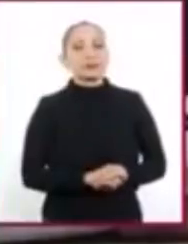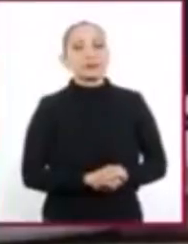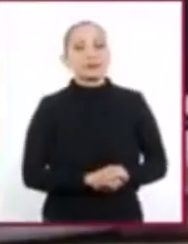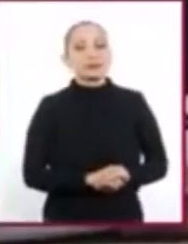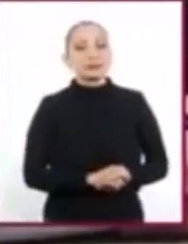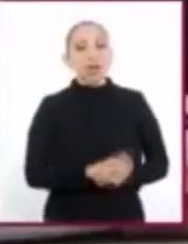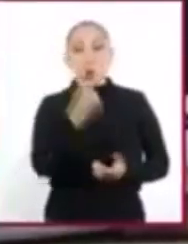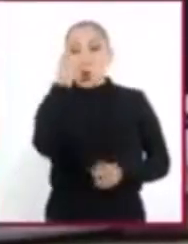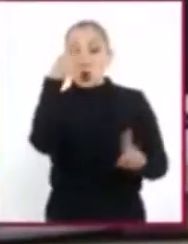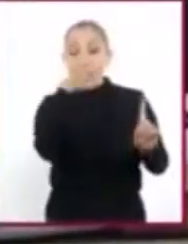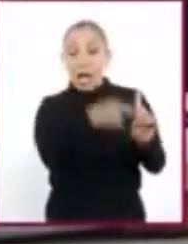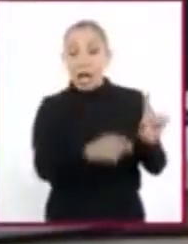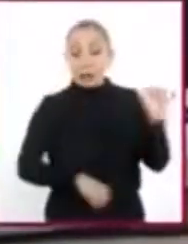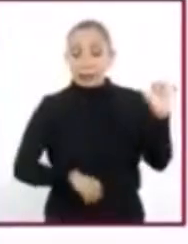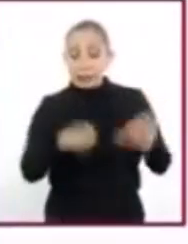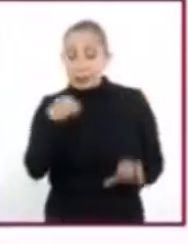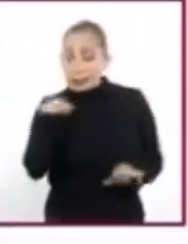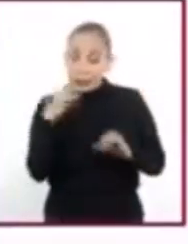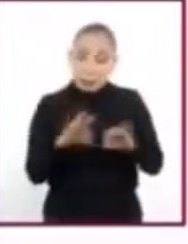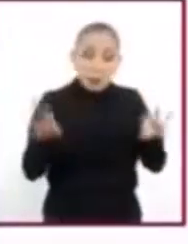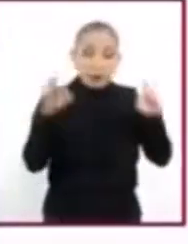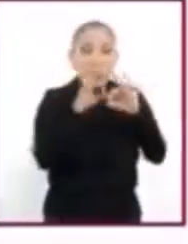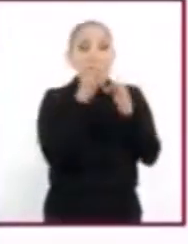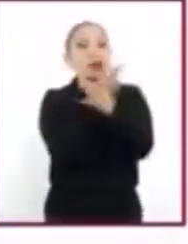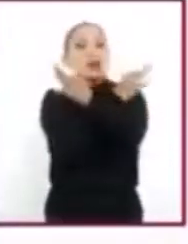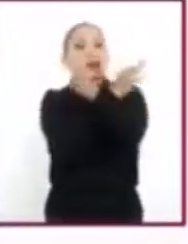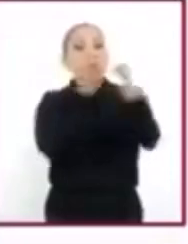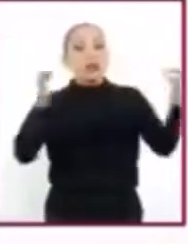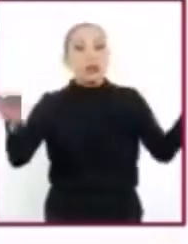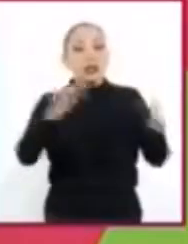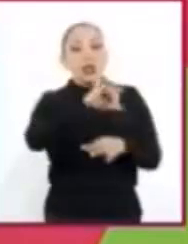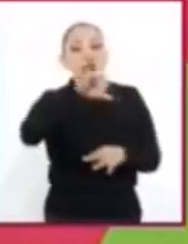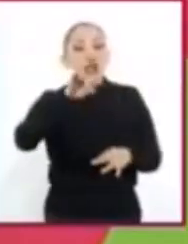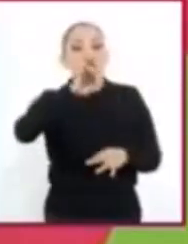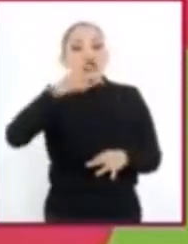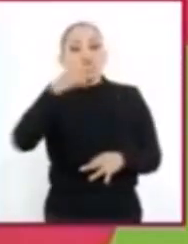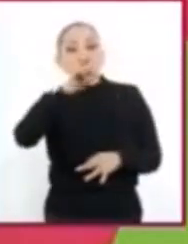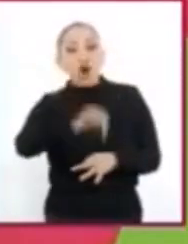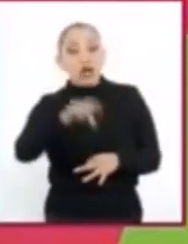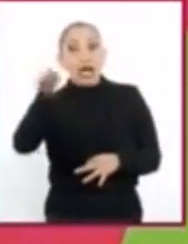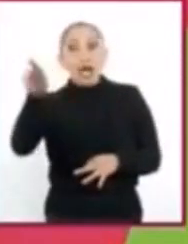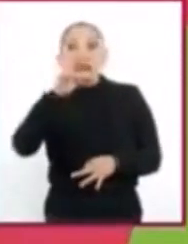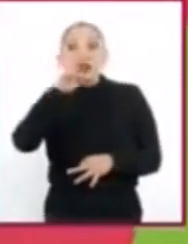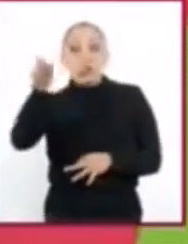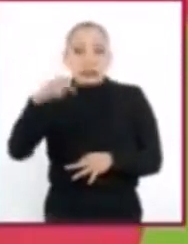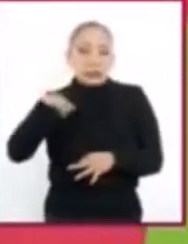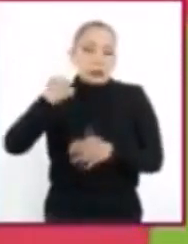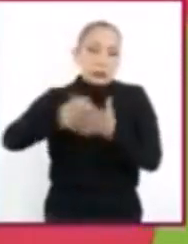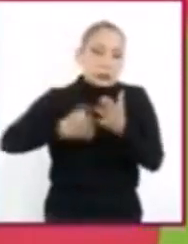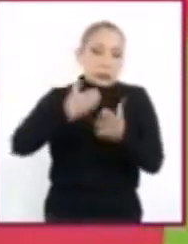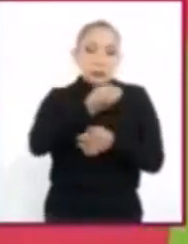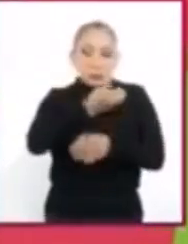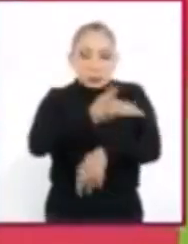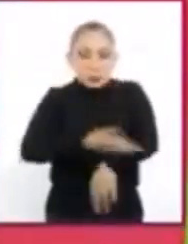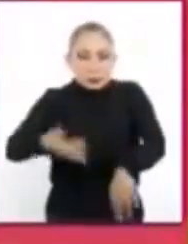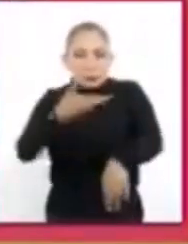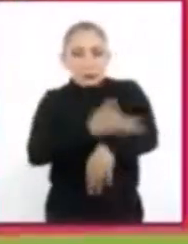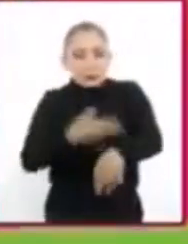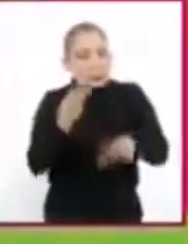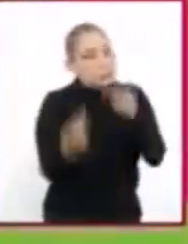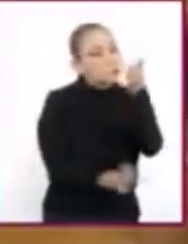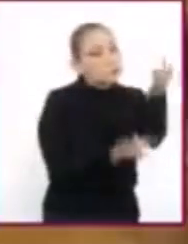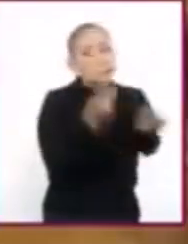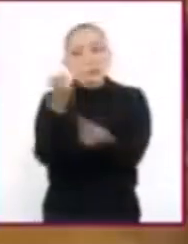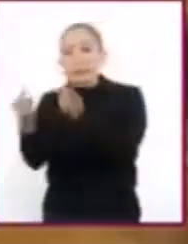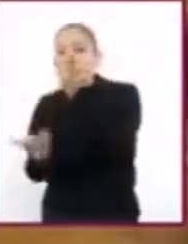Una acción culminante fue la declaración de Jumping End, que fue resultado de un vasto y sistemático proceso de consulta